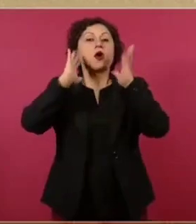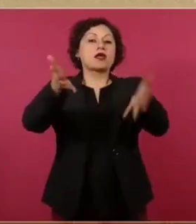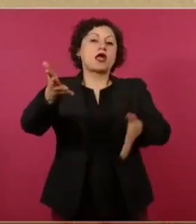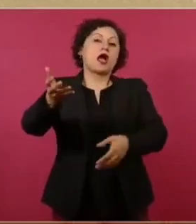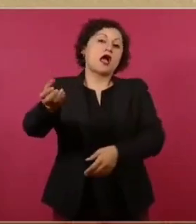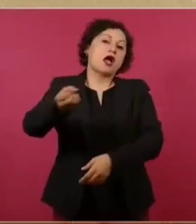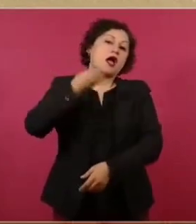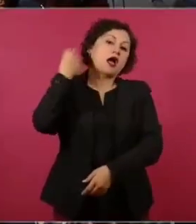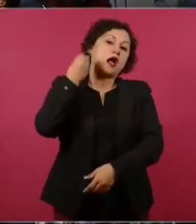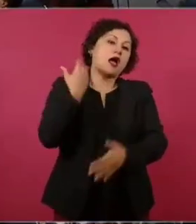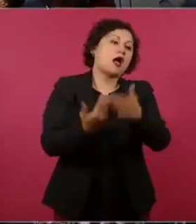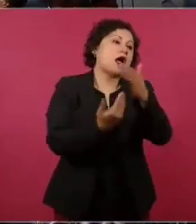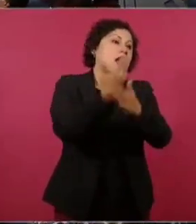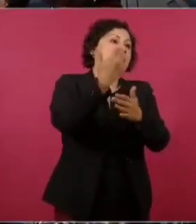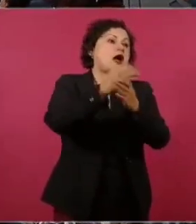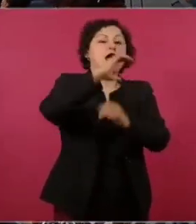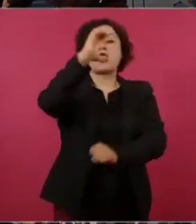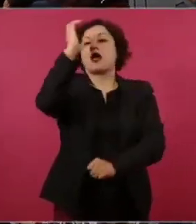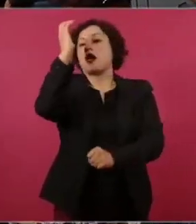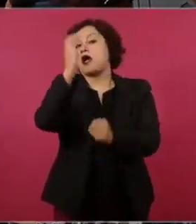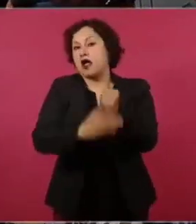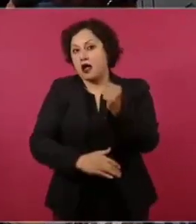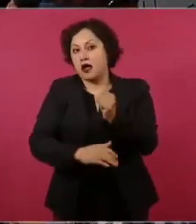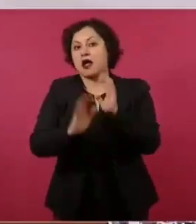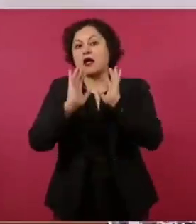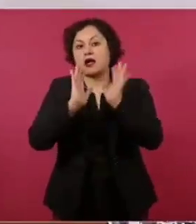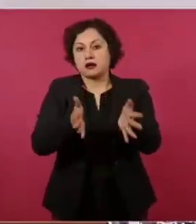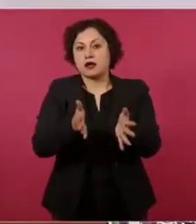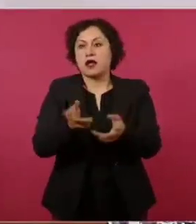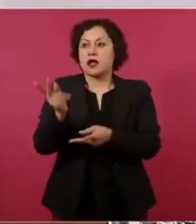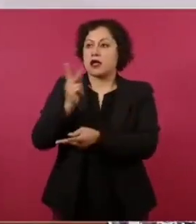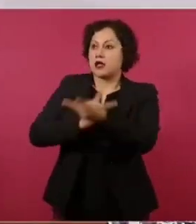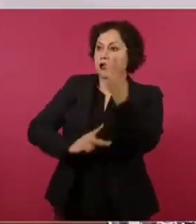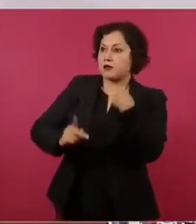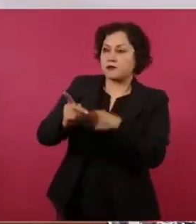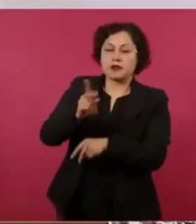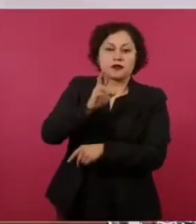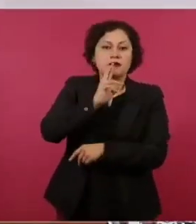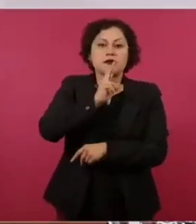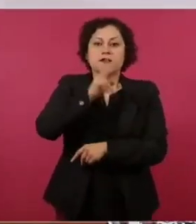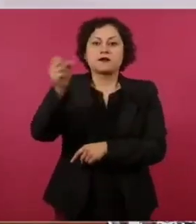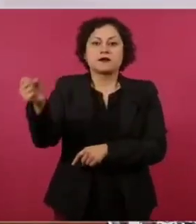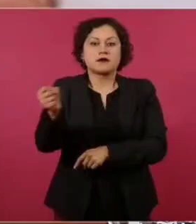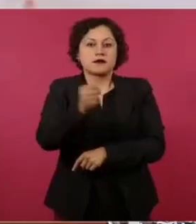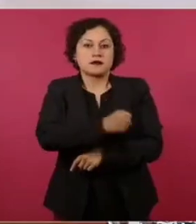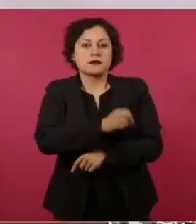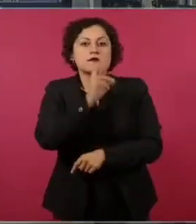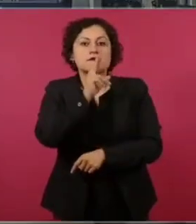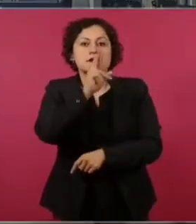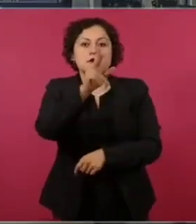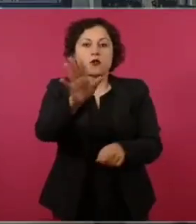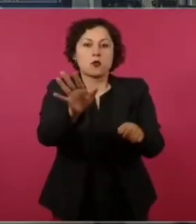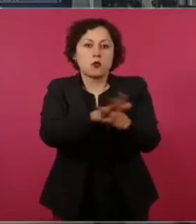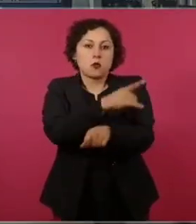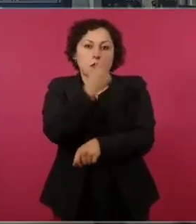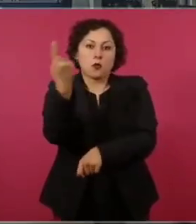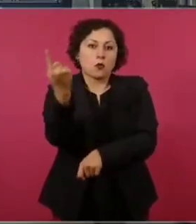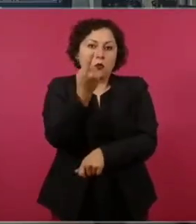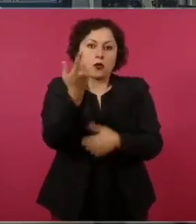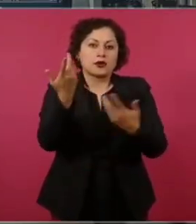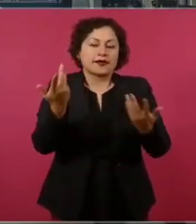ya vendrá lo bueno, porque ya no voy a poder